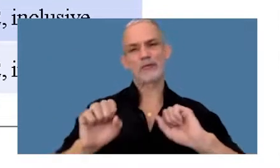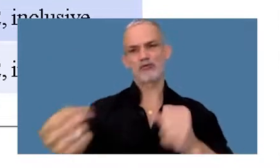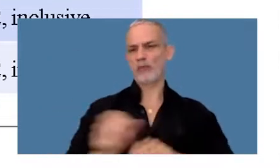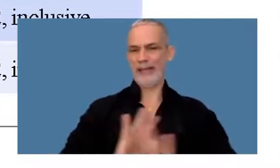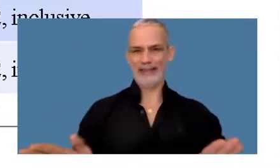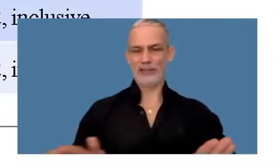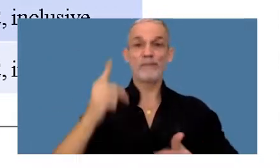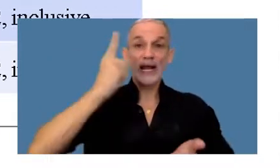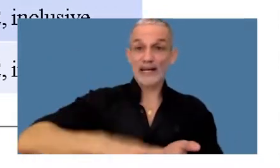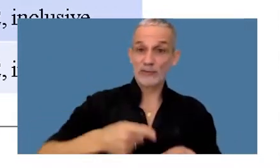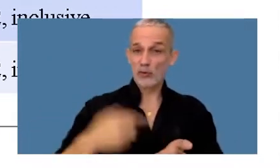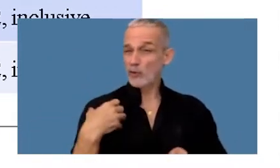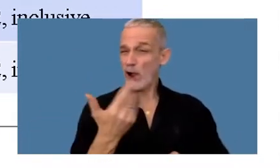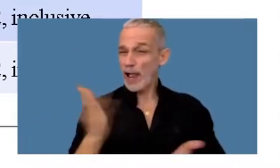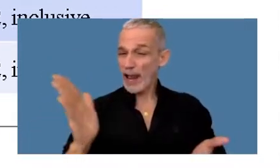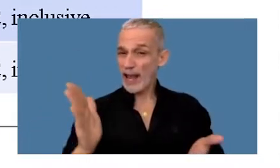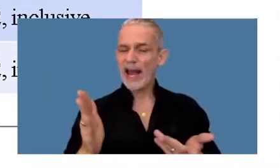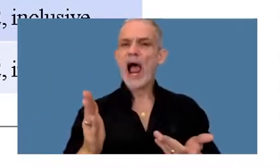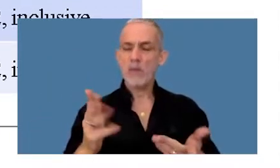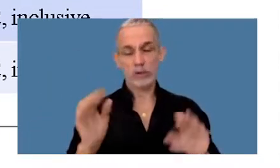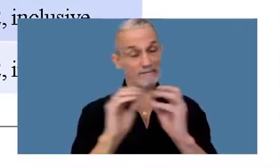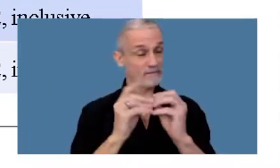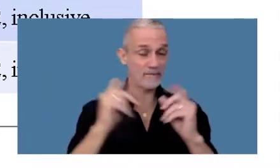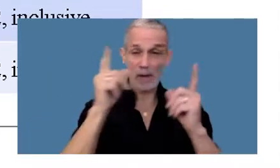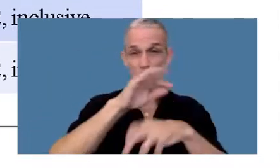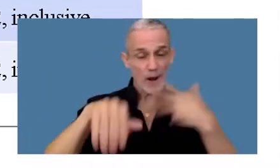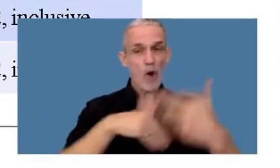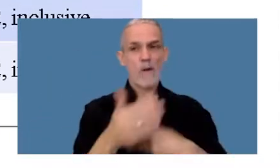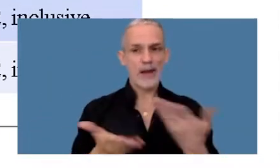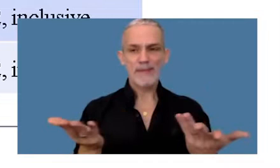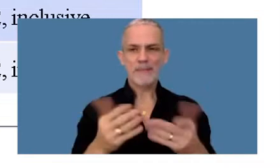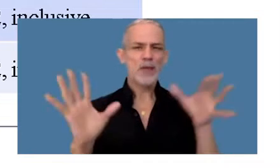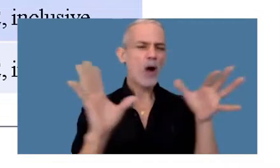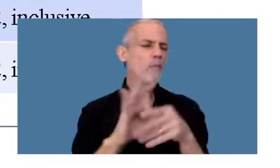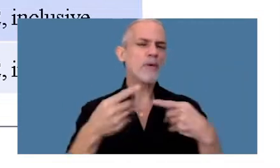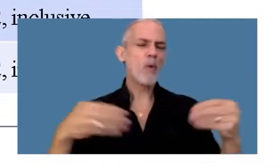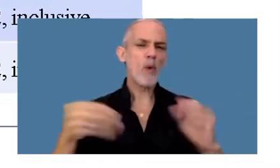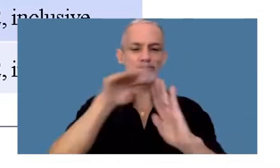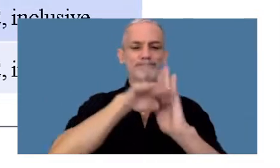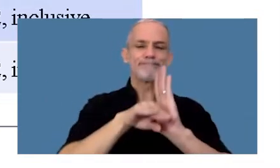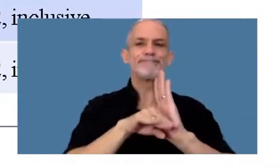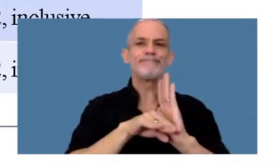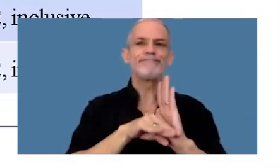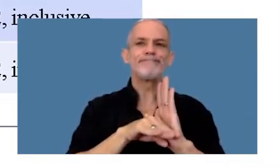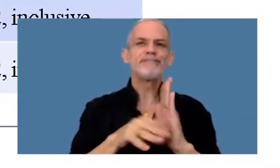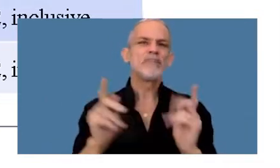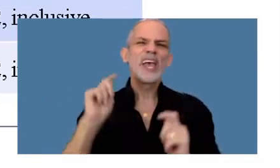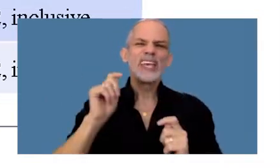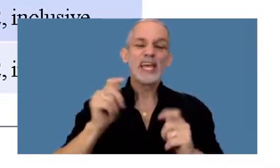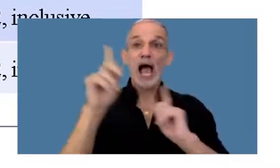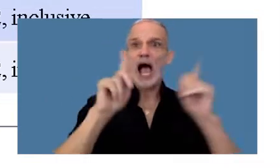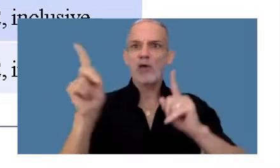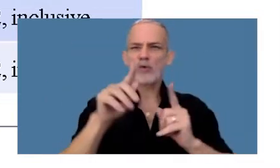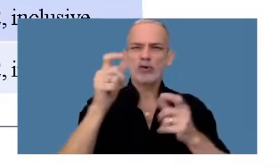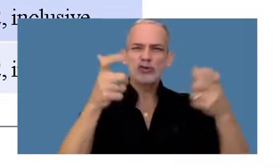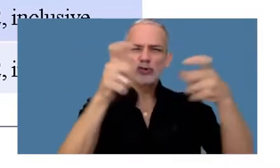Esta resolución general, muy problemática, se vincula con la medida cautelar interpuesta por algunos